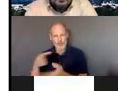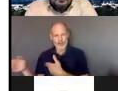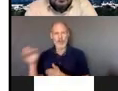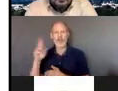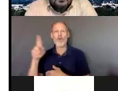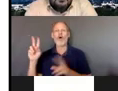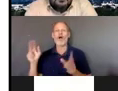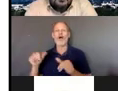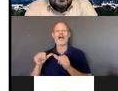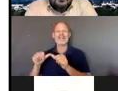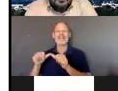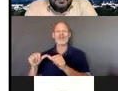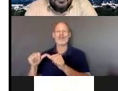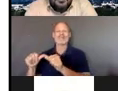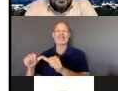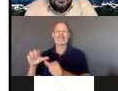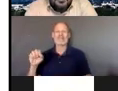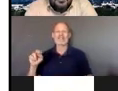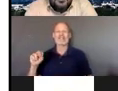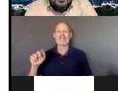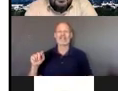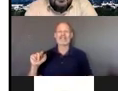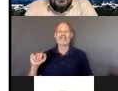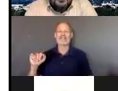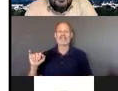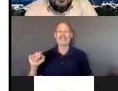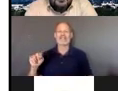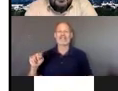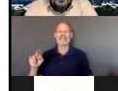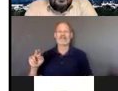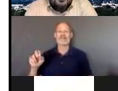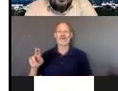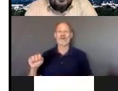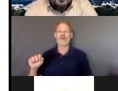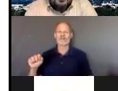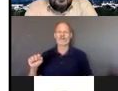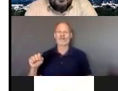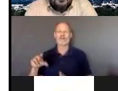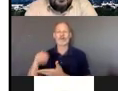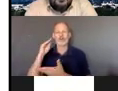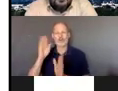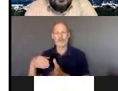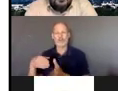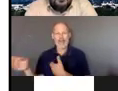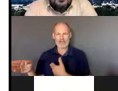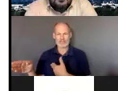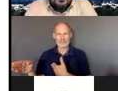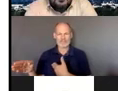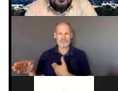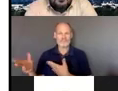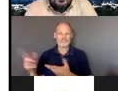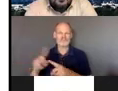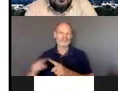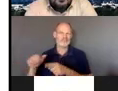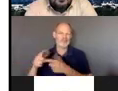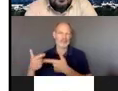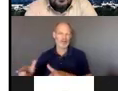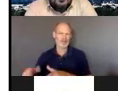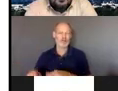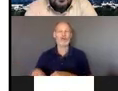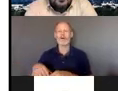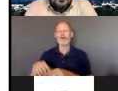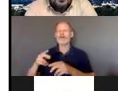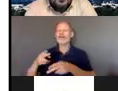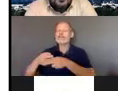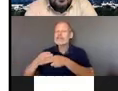escuelas lo estaban haciendo en la primavera y estos son cambios temporales que entendemos que no